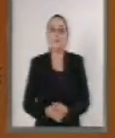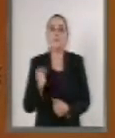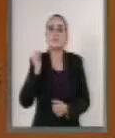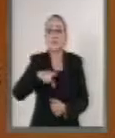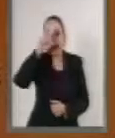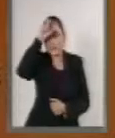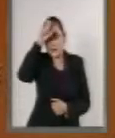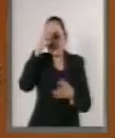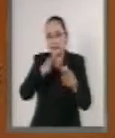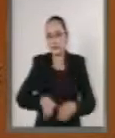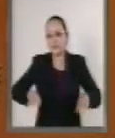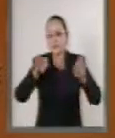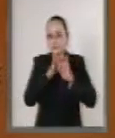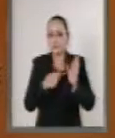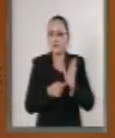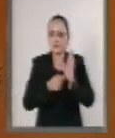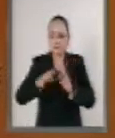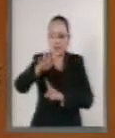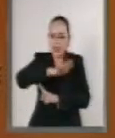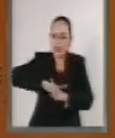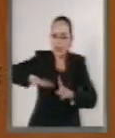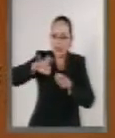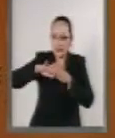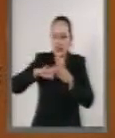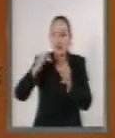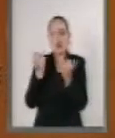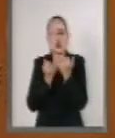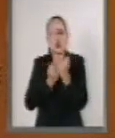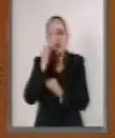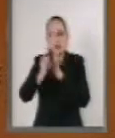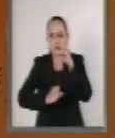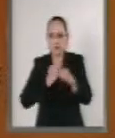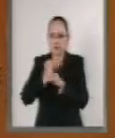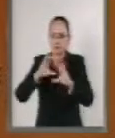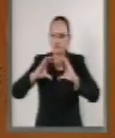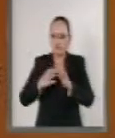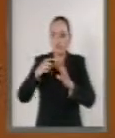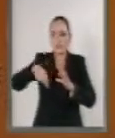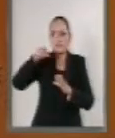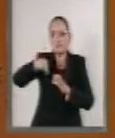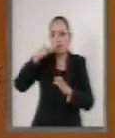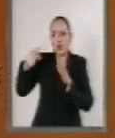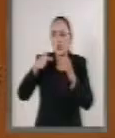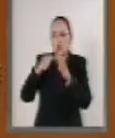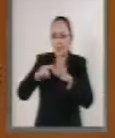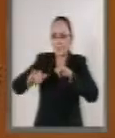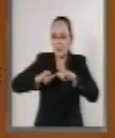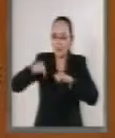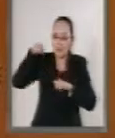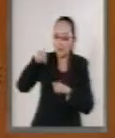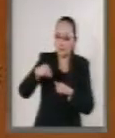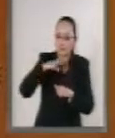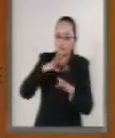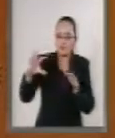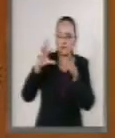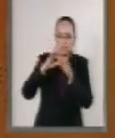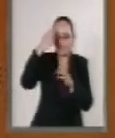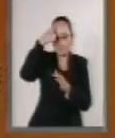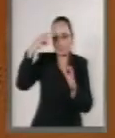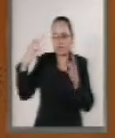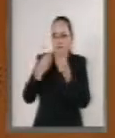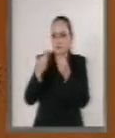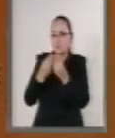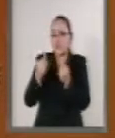actor importante tanto a nivel regional como internacional por su posición estratégica que lo convierte en un punto de encuentro entre